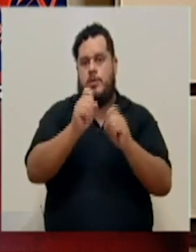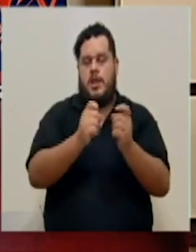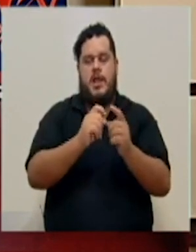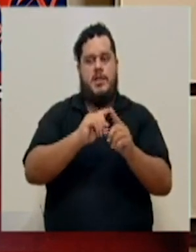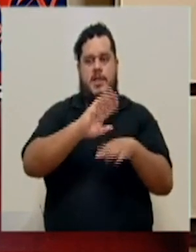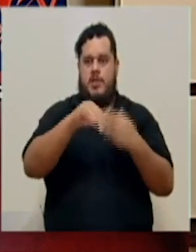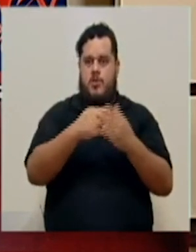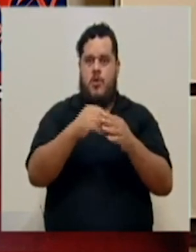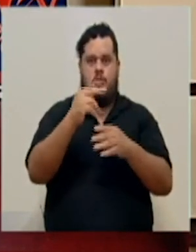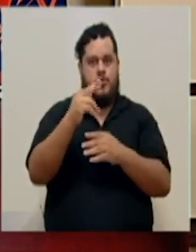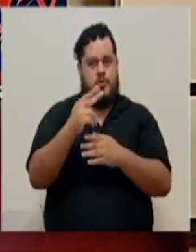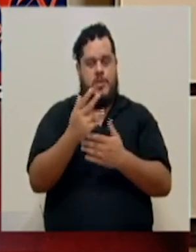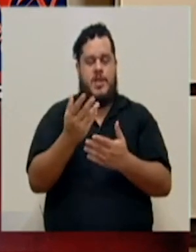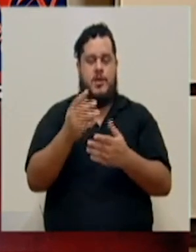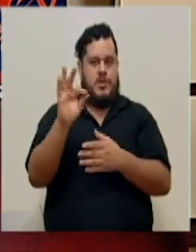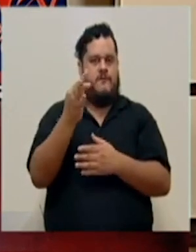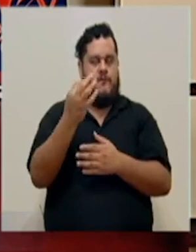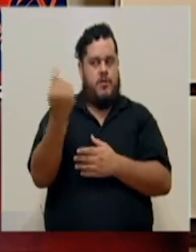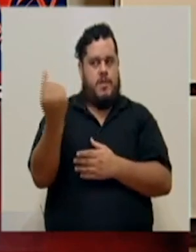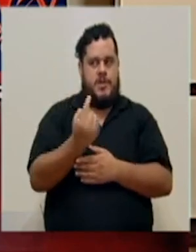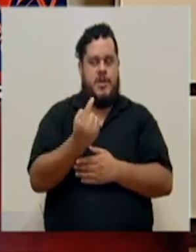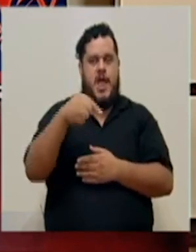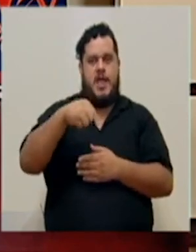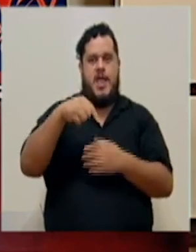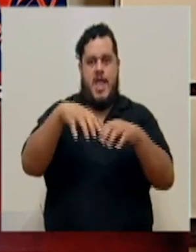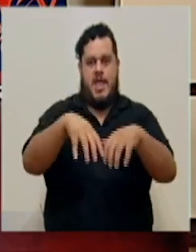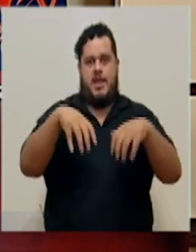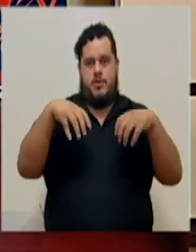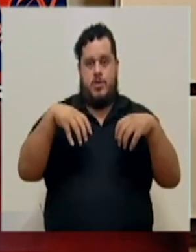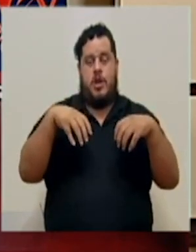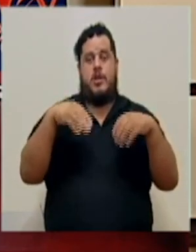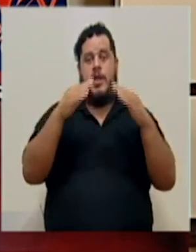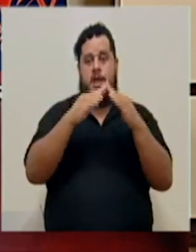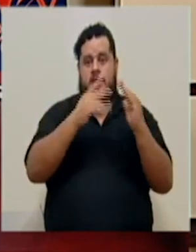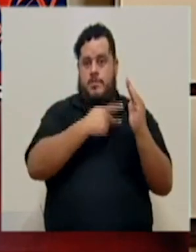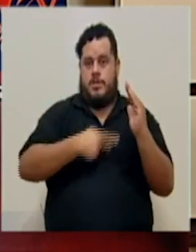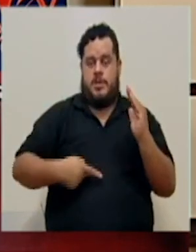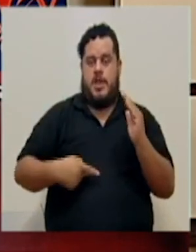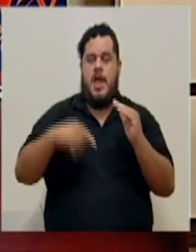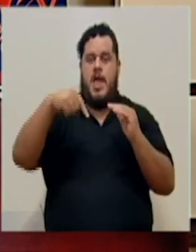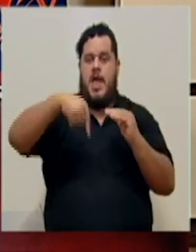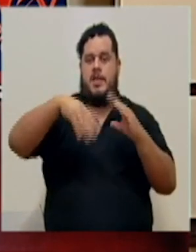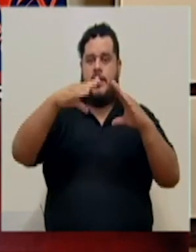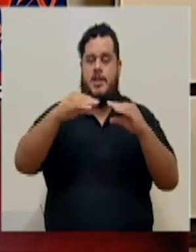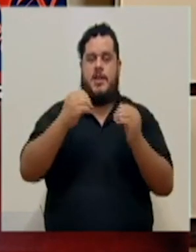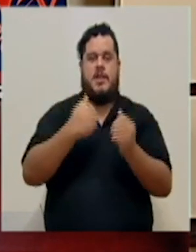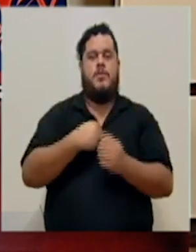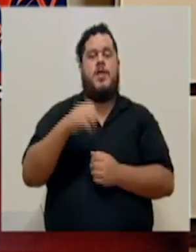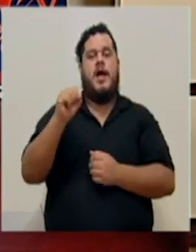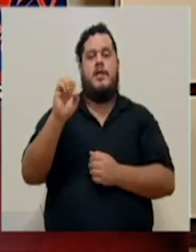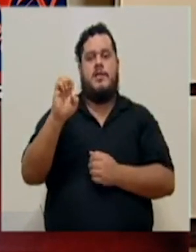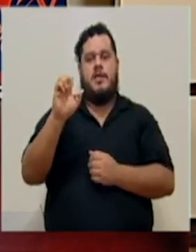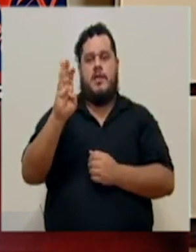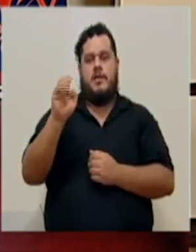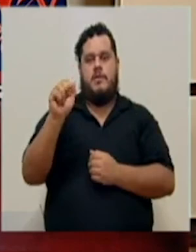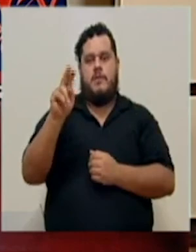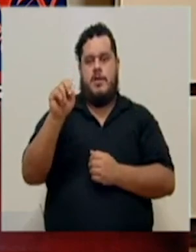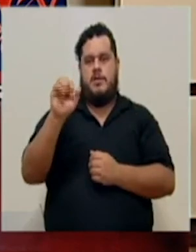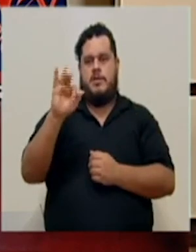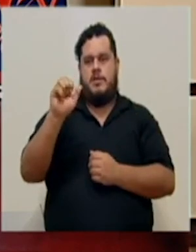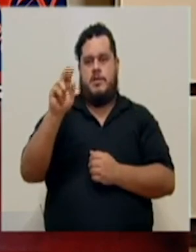colegas que se encuentran de manera presencial en el Auditorio Casa Presidencial. Esta tarde contamos con Sebastián Rodríguez, del medio